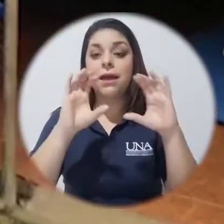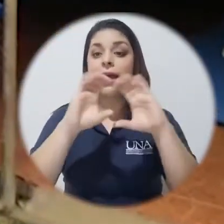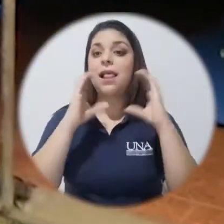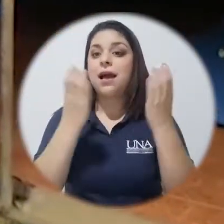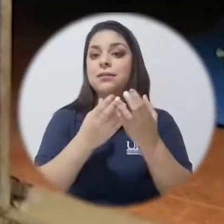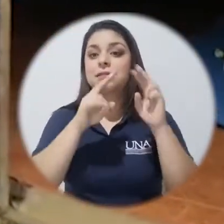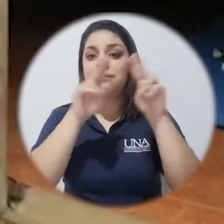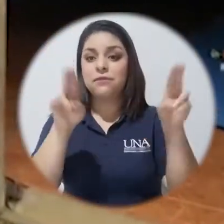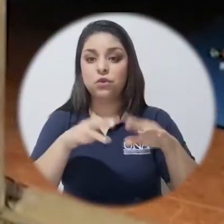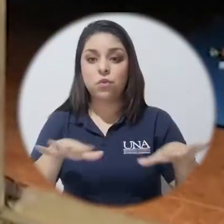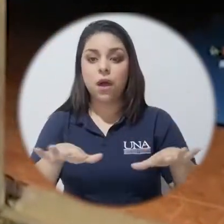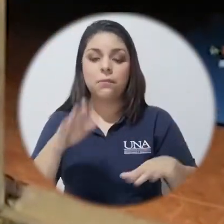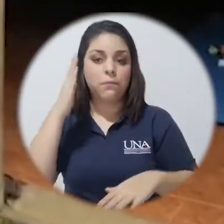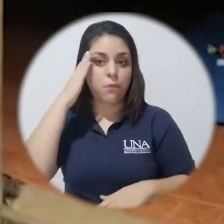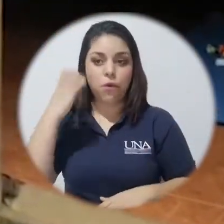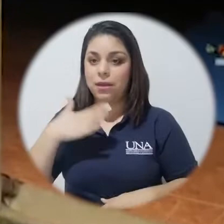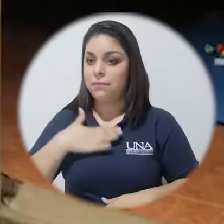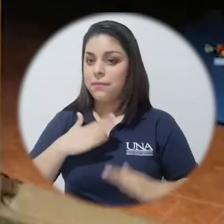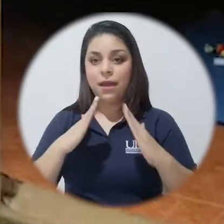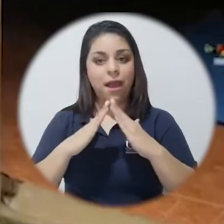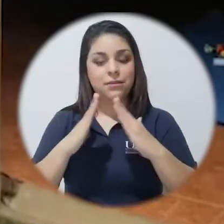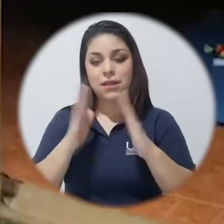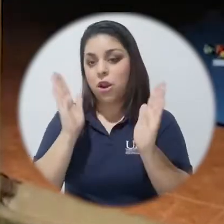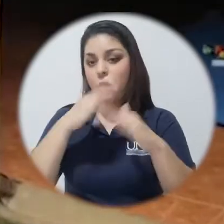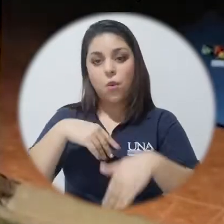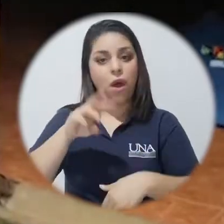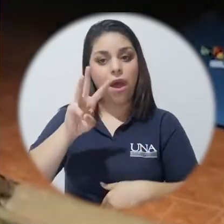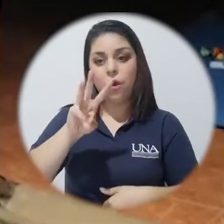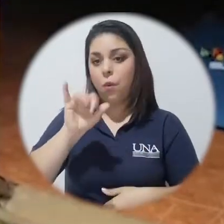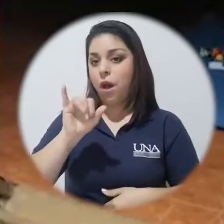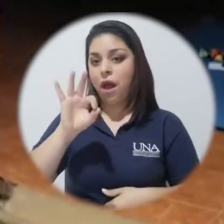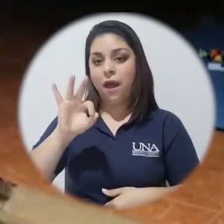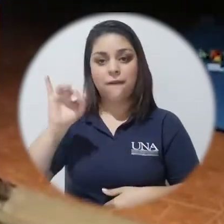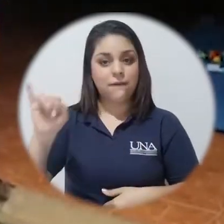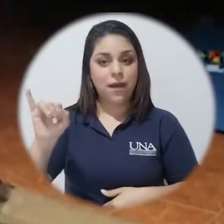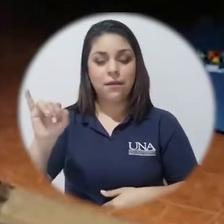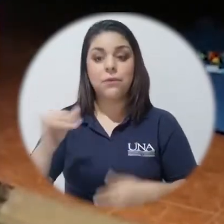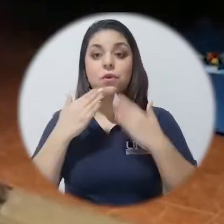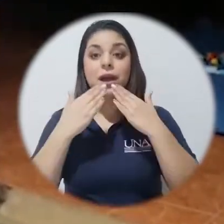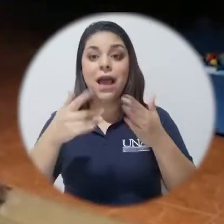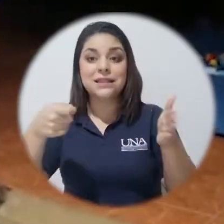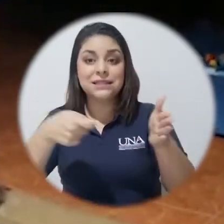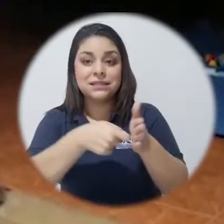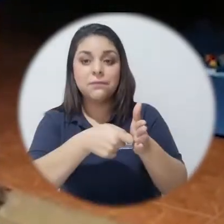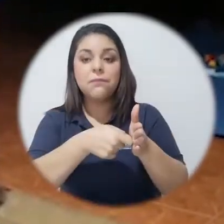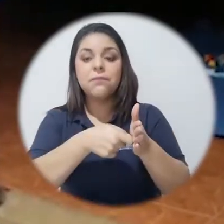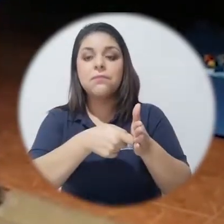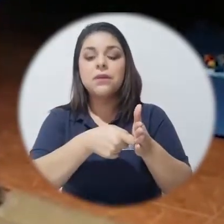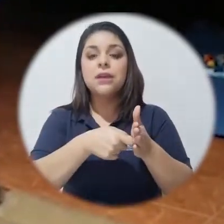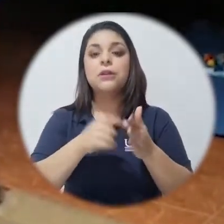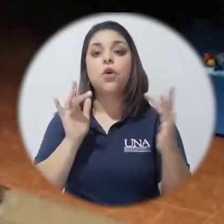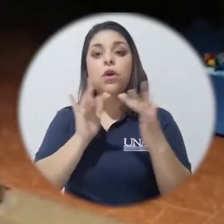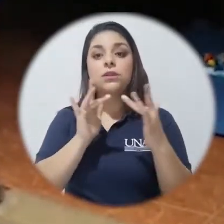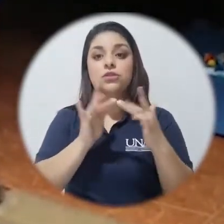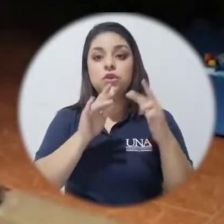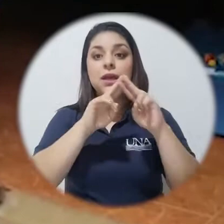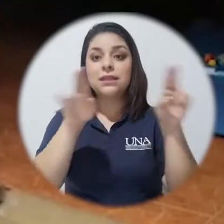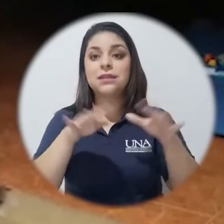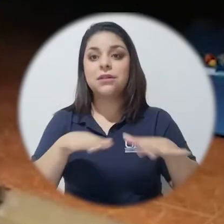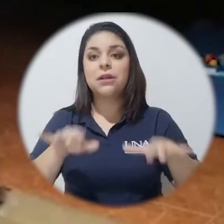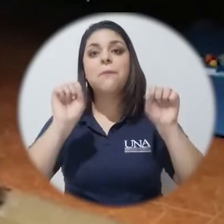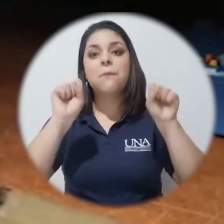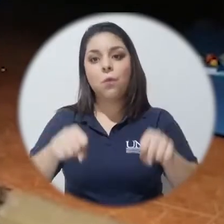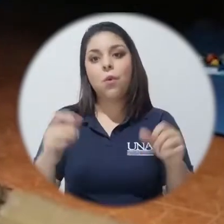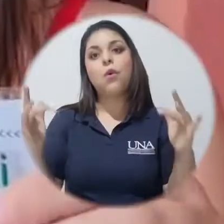en nuestra casa ya no tenemos wifi, entonces gracias al chip y la conexión a internet podemos lograr conectarnos a las clases y